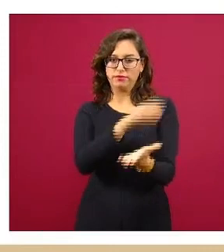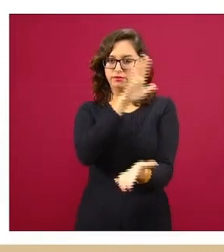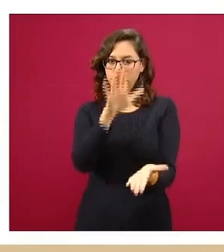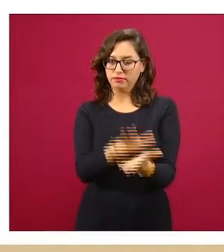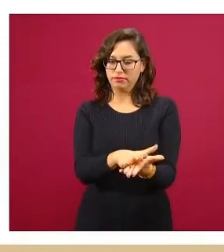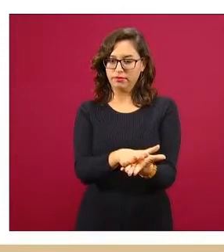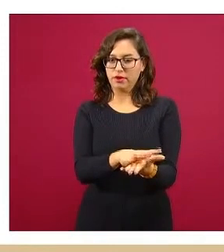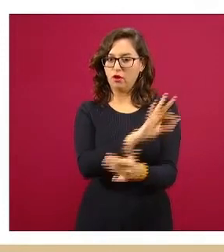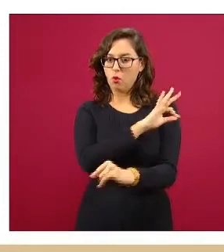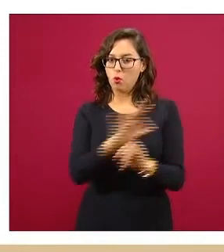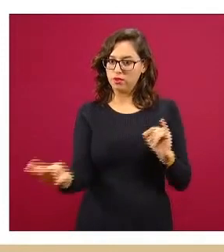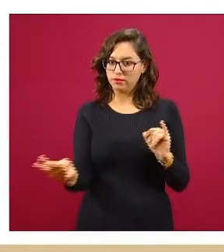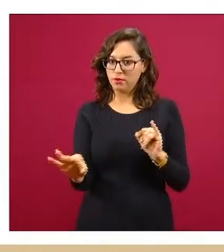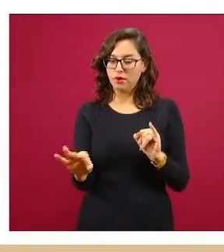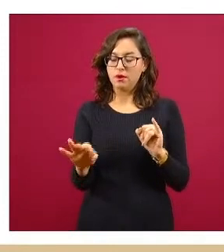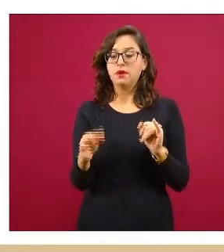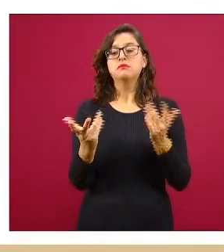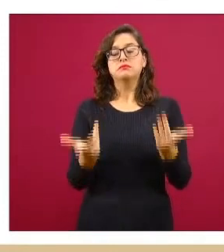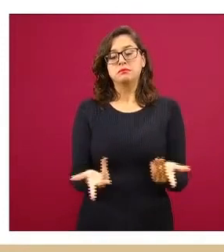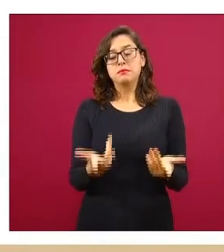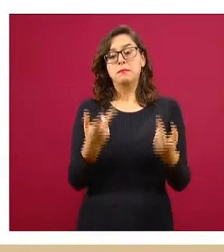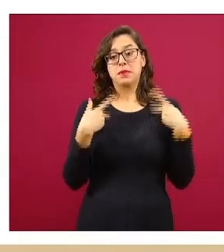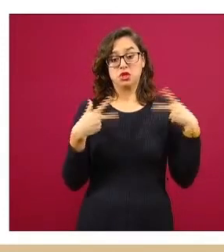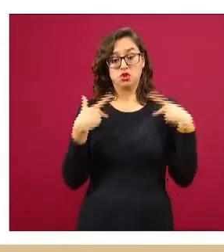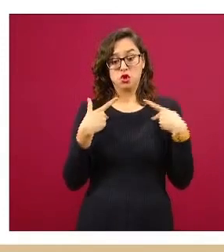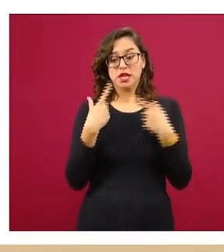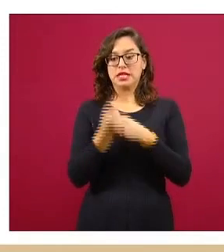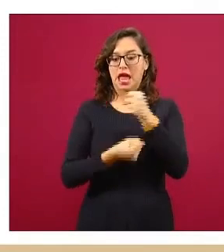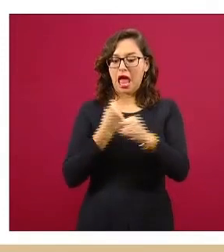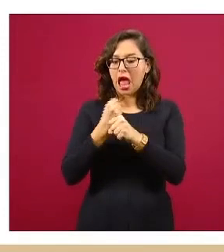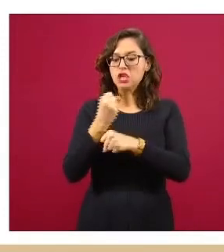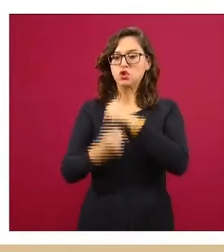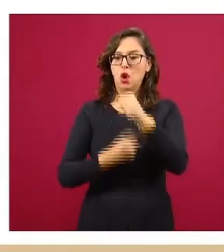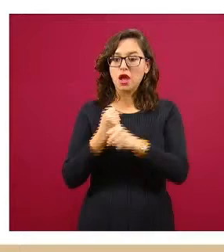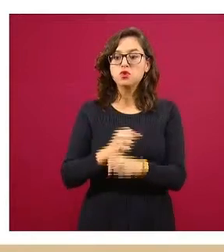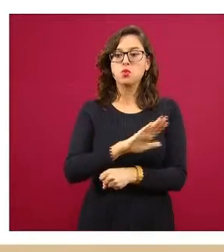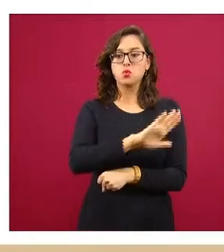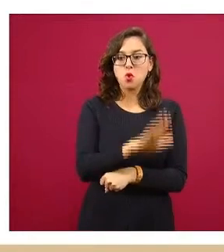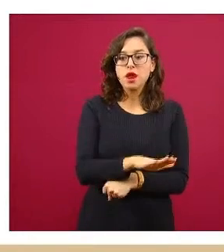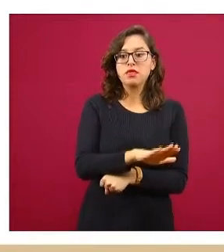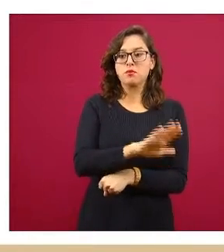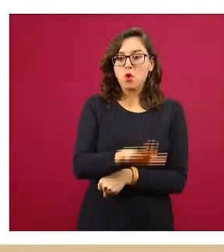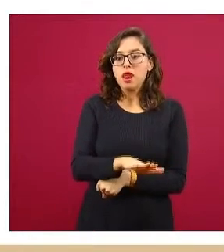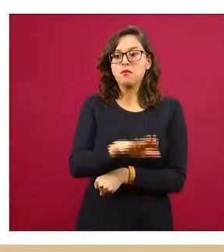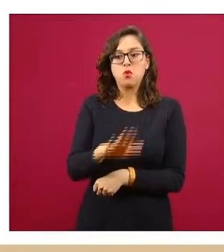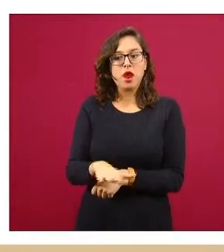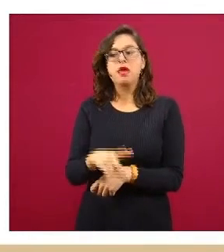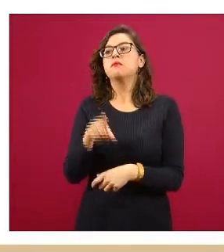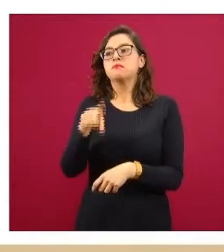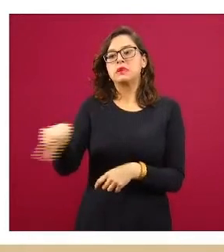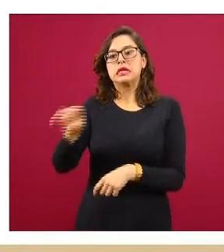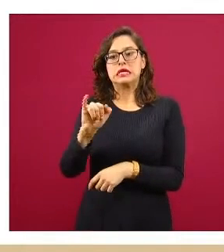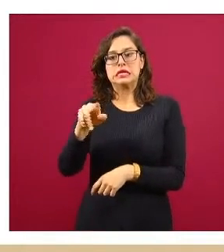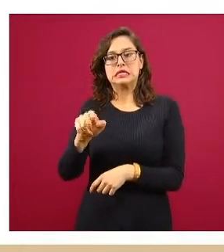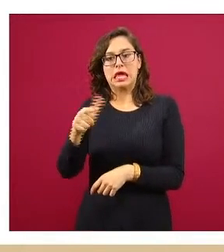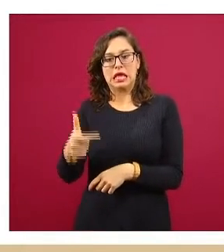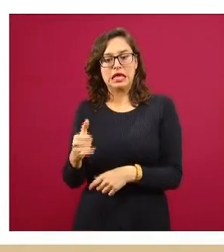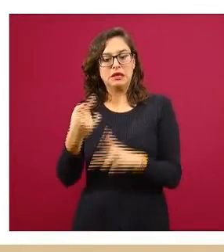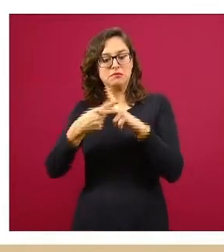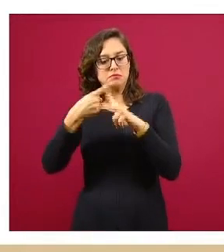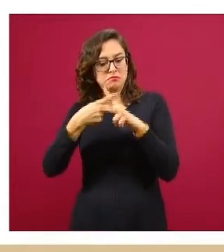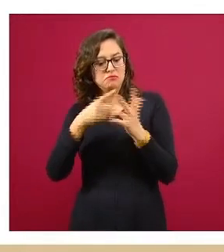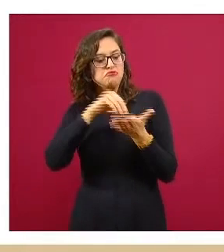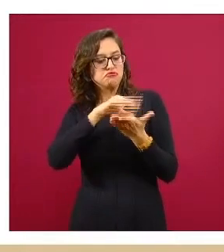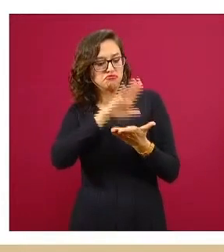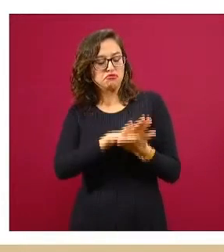pues normalmente las estadísticas de muerte de todos los años son las que valida finalmente Inegi yo presenté el